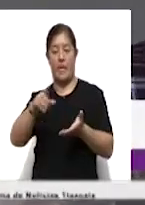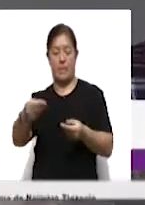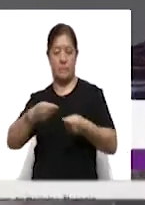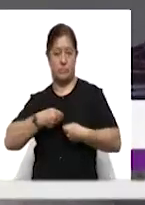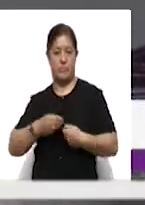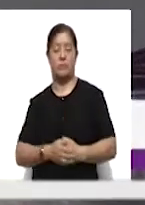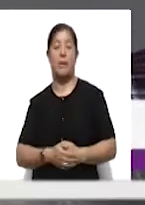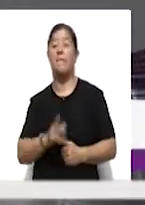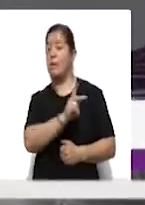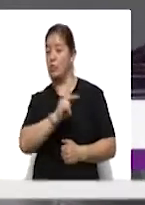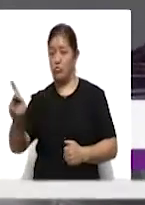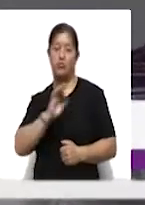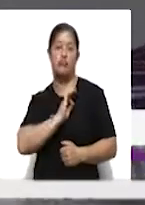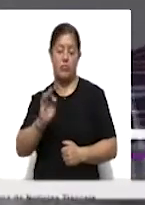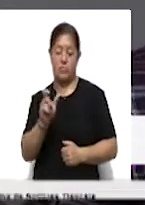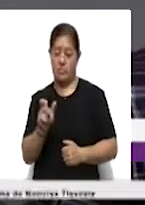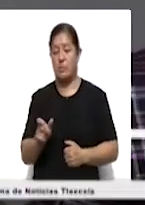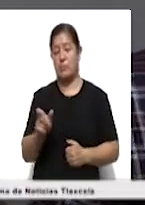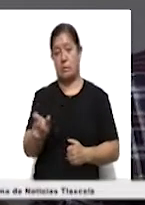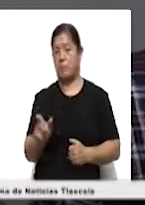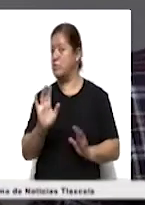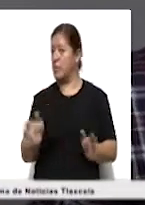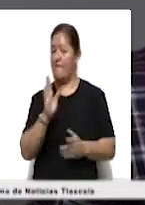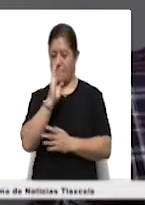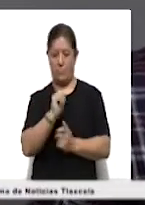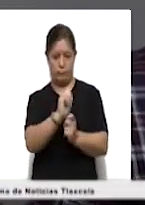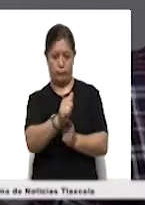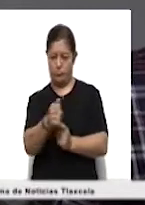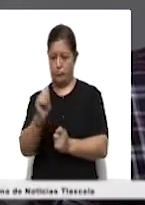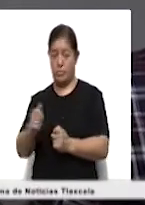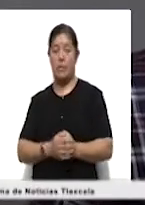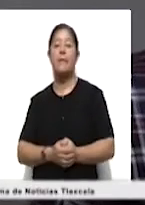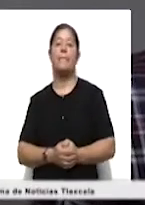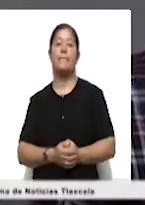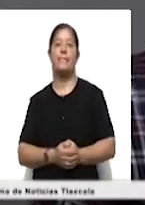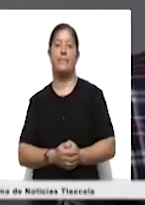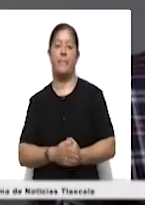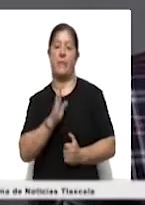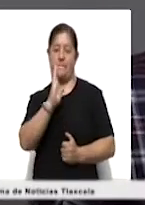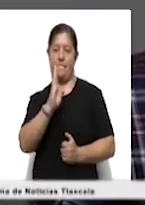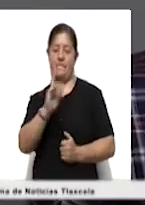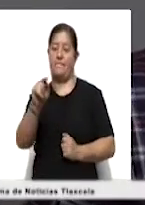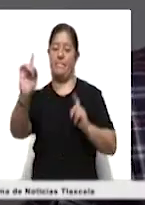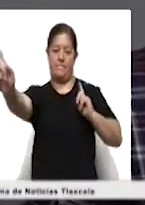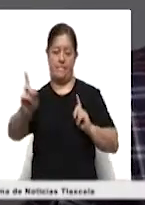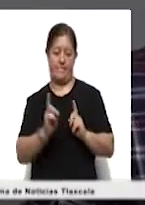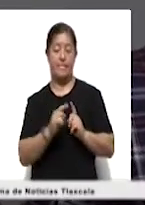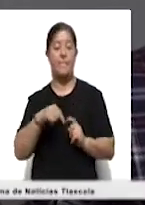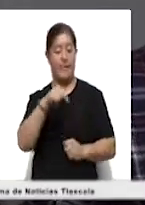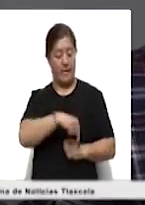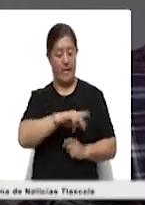pudieran hacerse acreedores a su ficha ya de manera formal, pero todo esto lo hicieron de manera presencial. El Instituto Politécnico